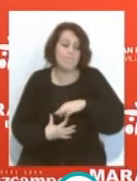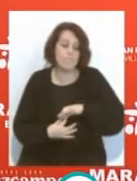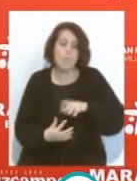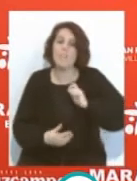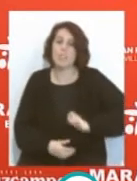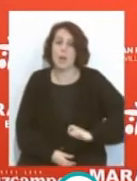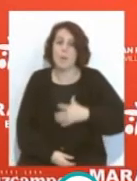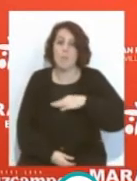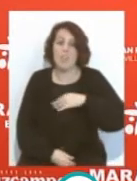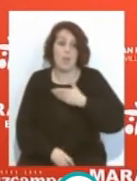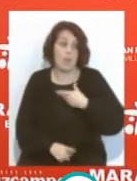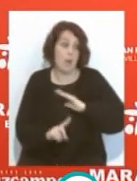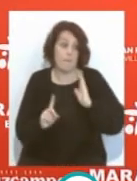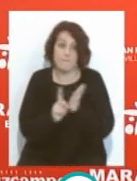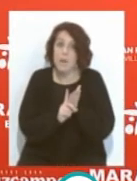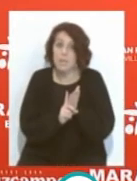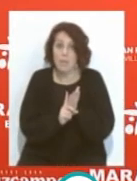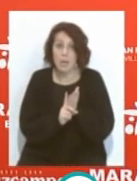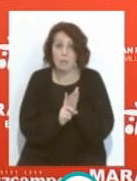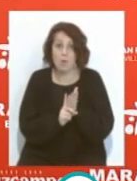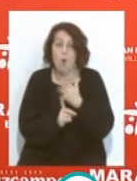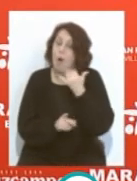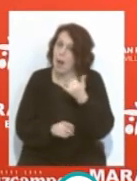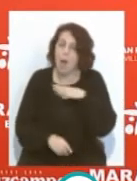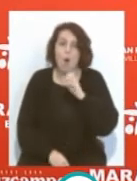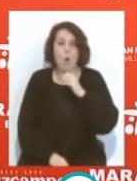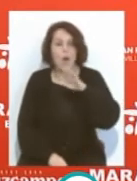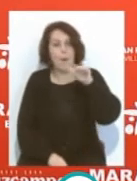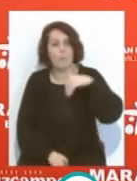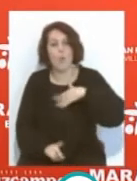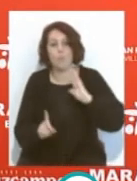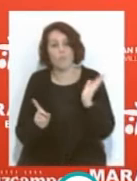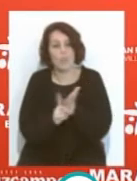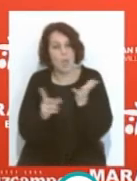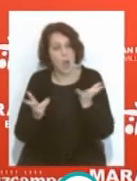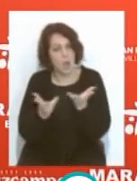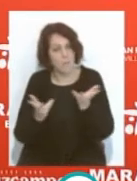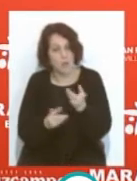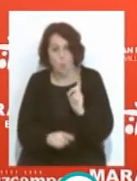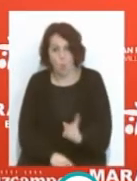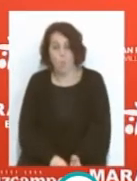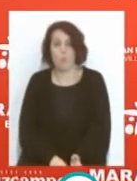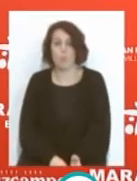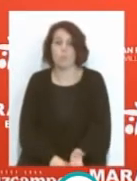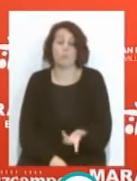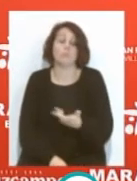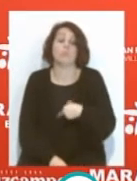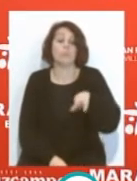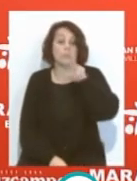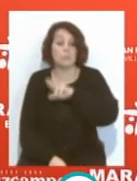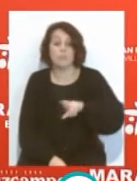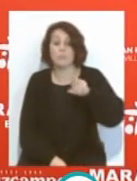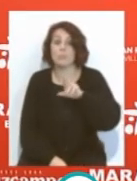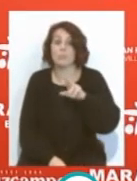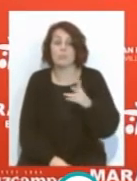que puede haber una lesión ojalá que Ocampos no se haya lesionado de gravedad pero vuelvo a repetir